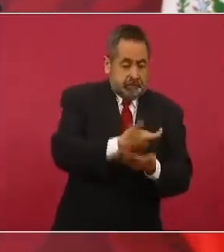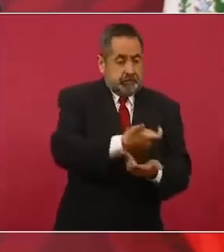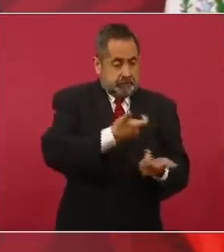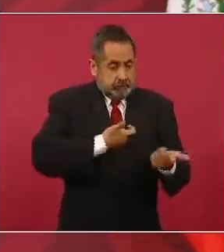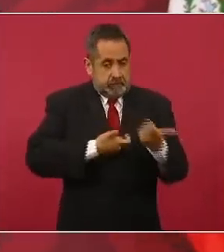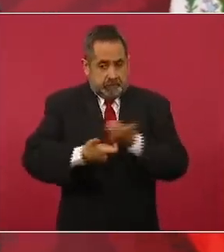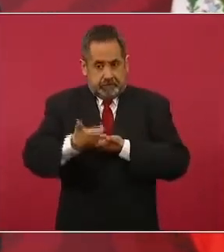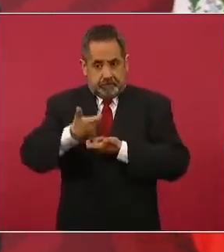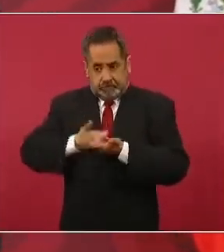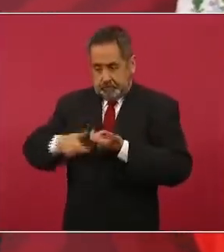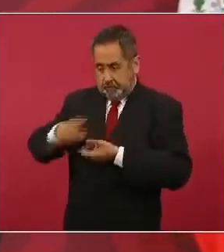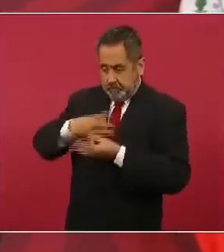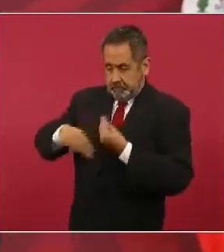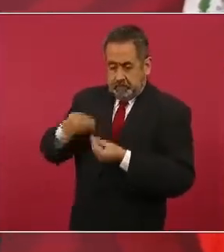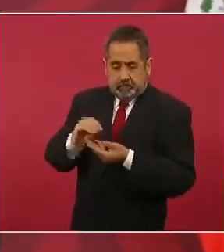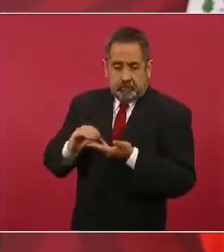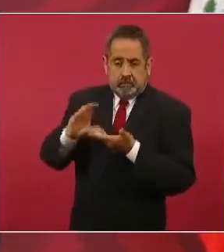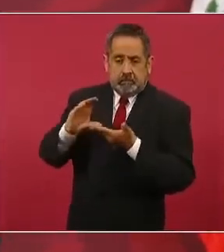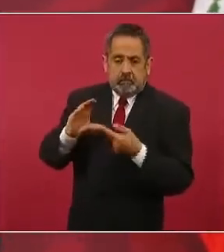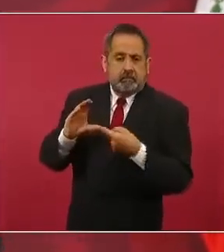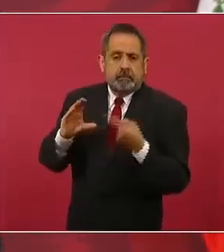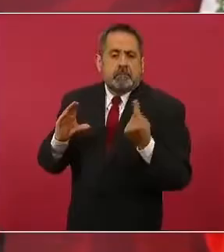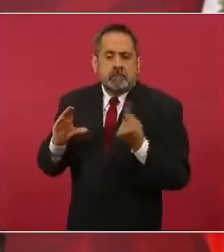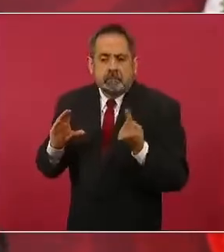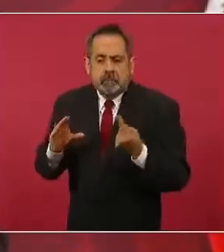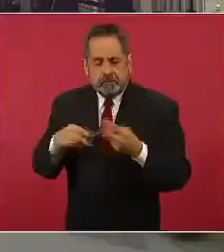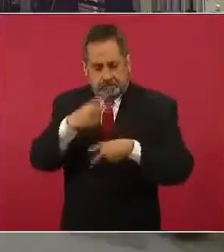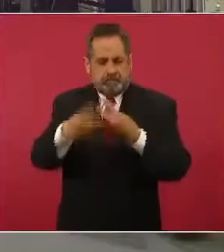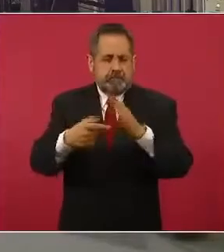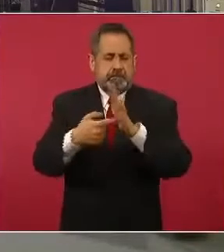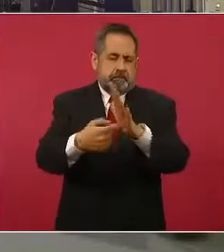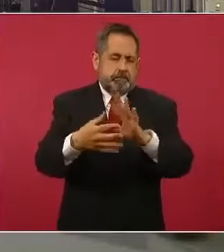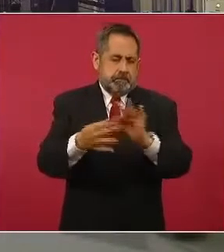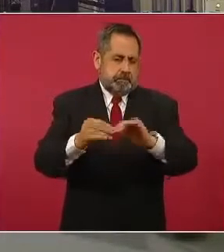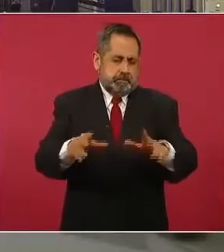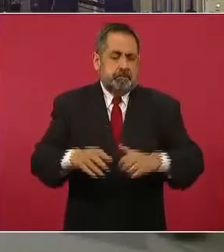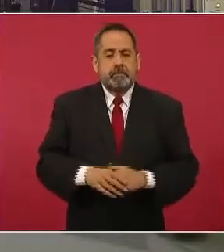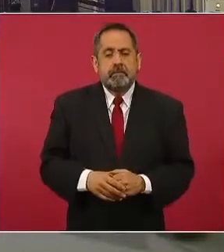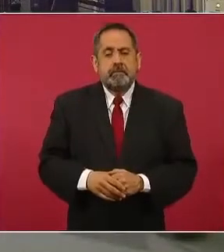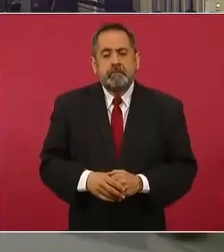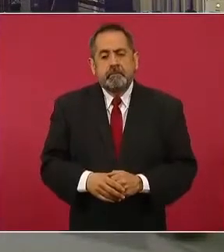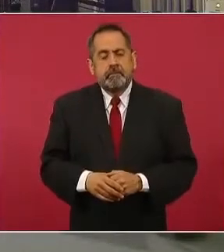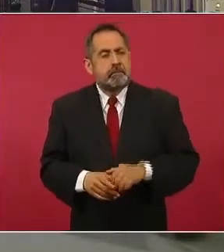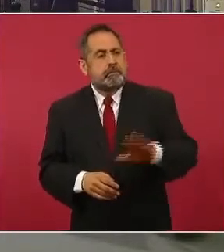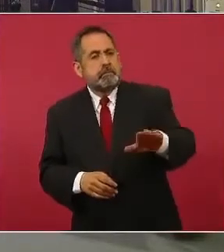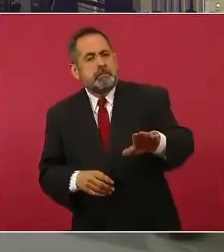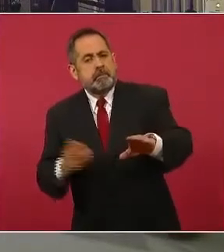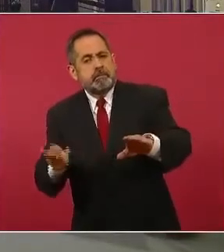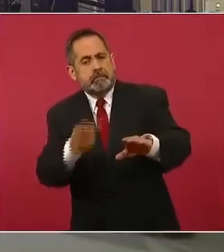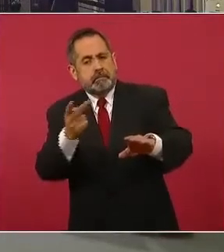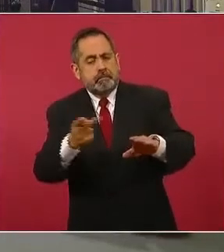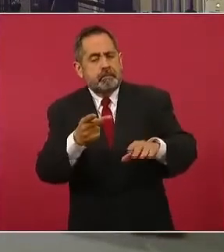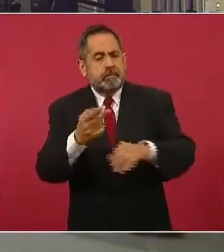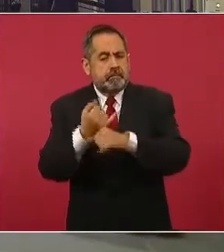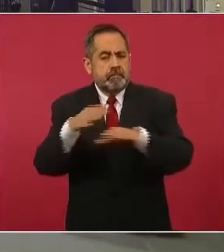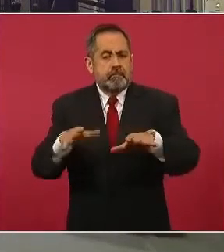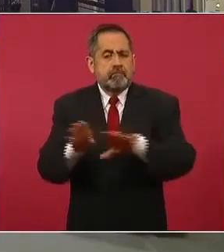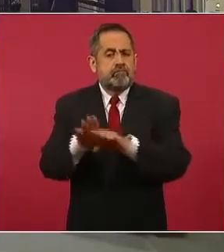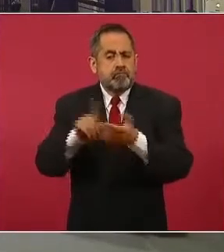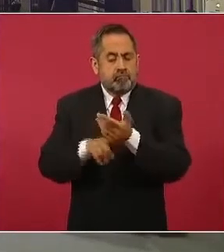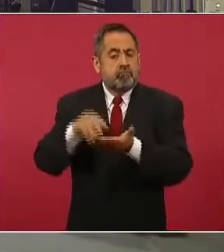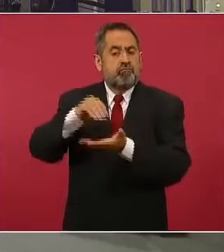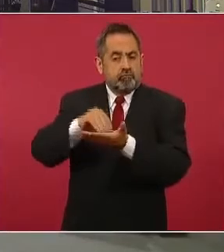qué se va a hacer con ese dinero. Y también preguntarle si, bueno, dependría también de este informe, la